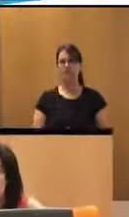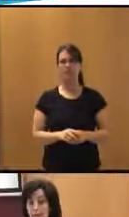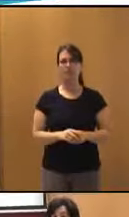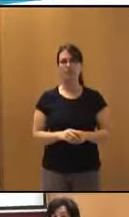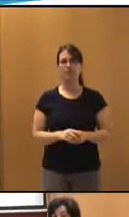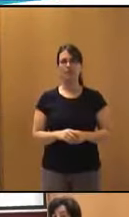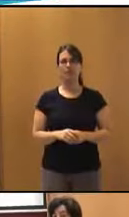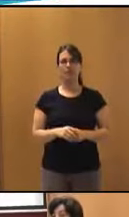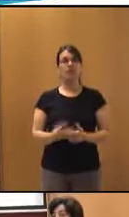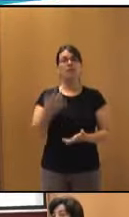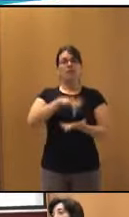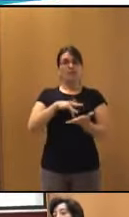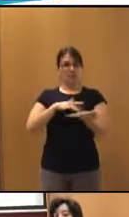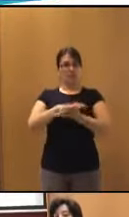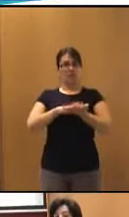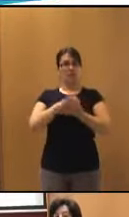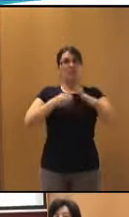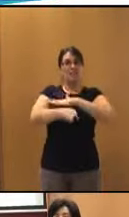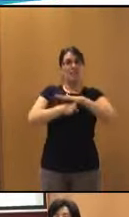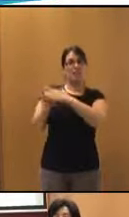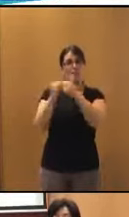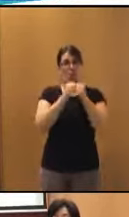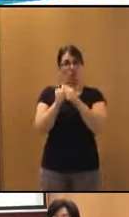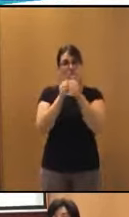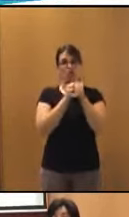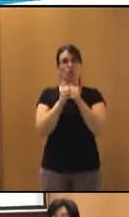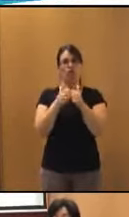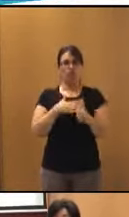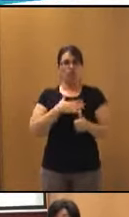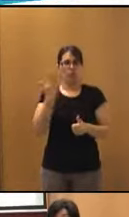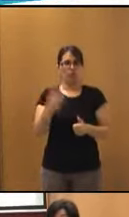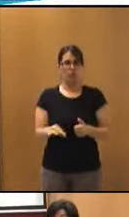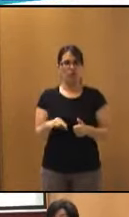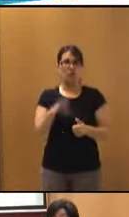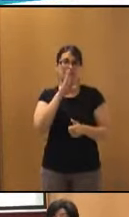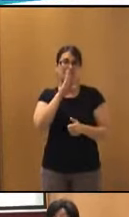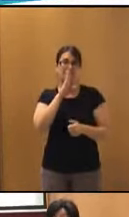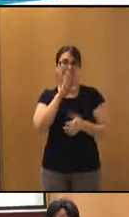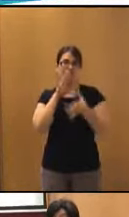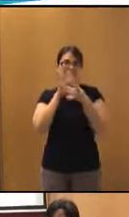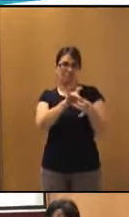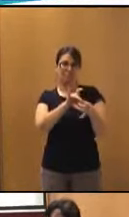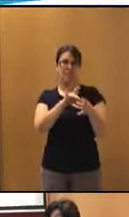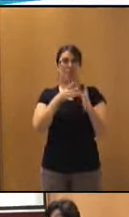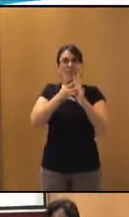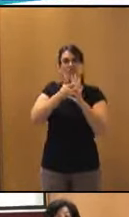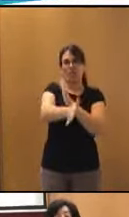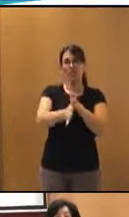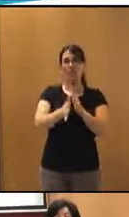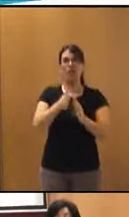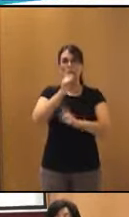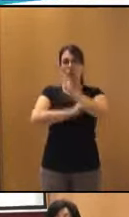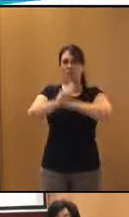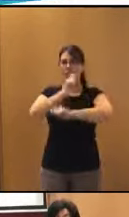Al hablar de accesibilidad en videojuegos, podemos remitirnos a la definición de la asociación IGDA,